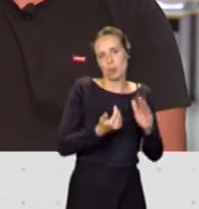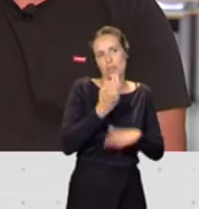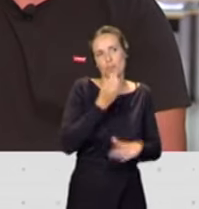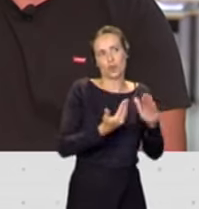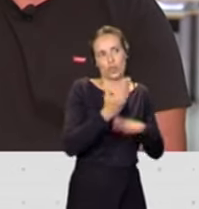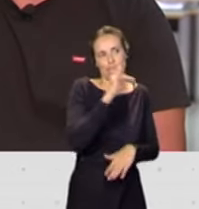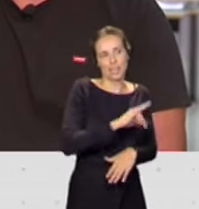Nada, muchísimas gracias a ustedes.